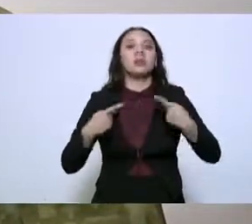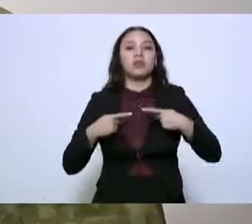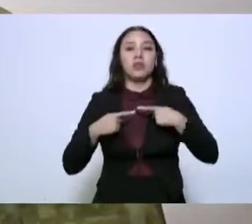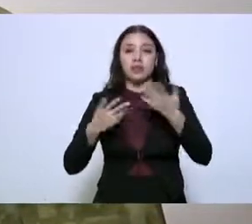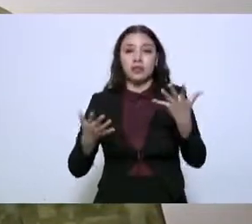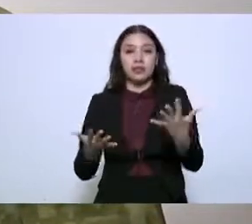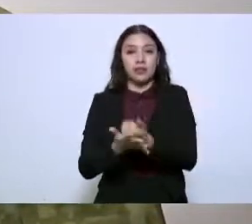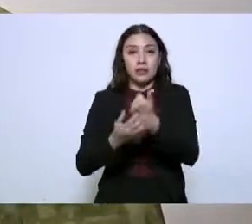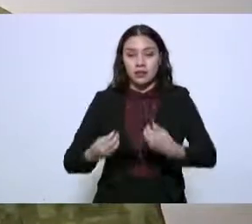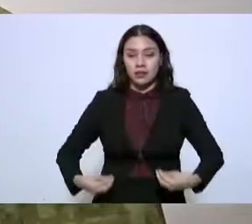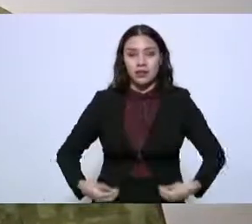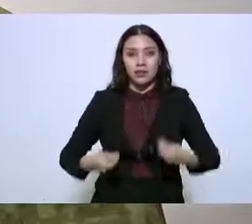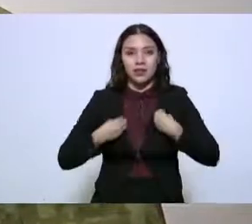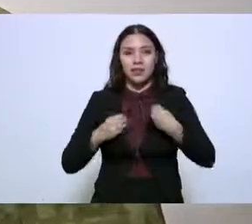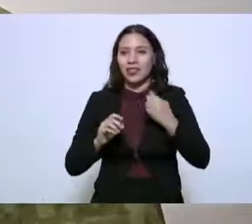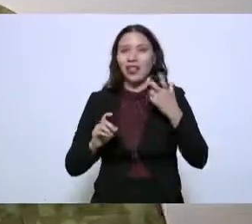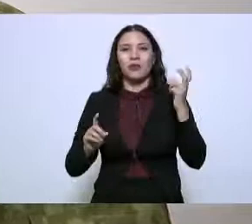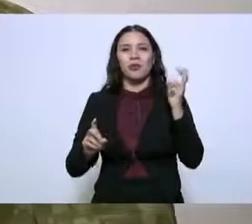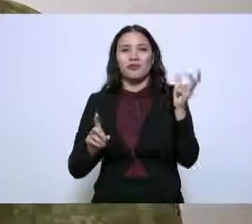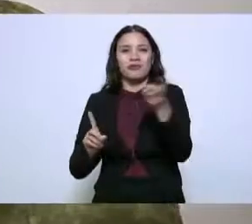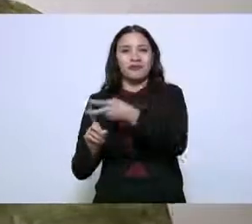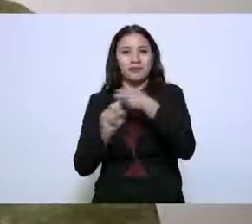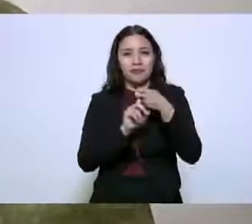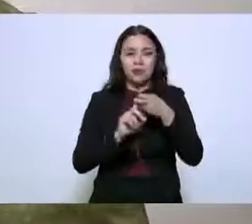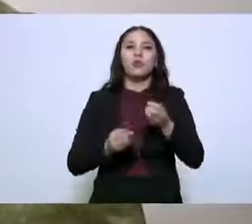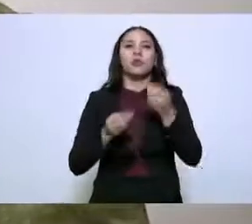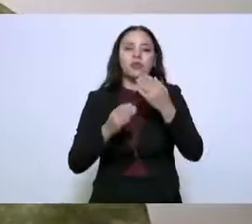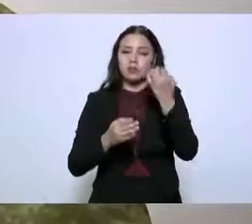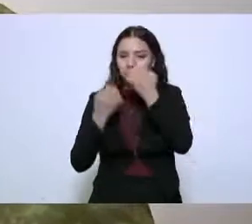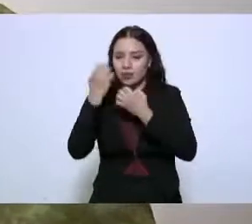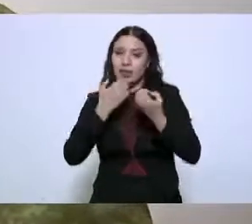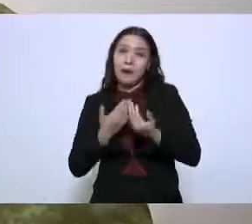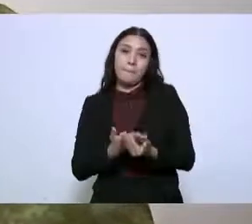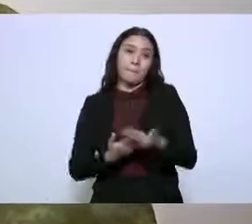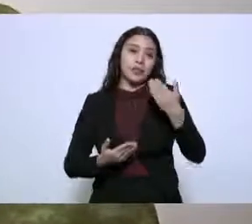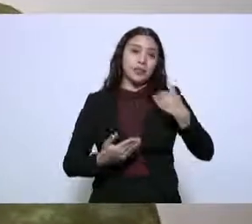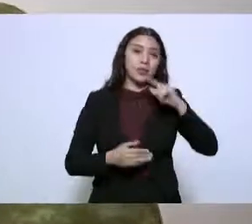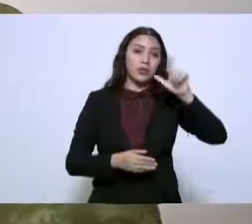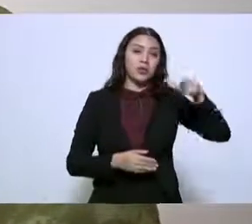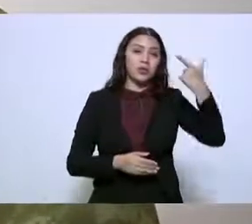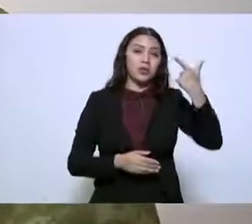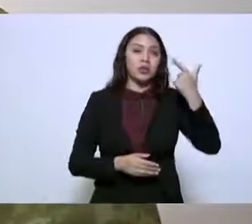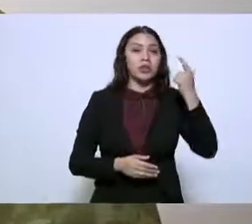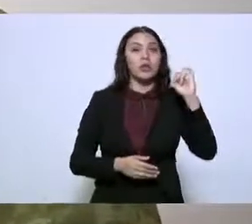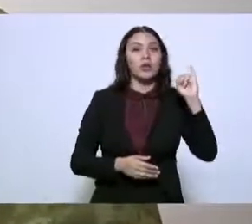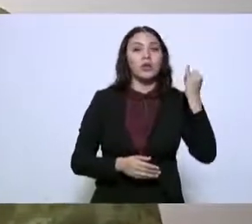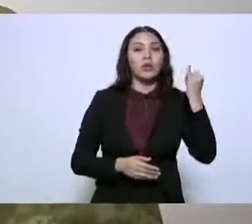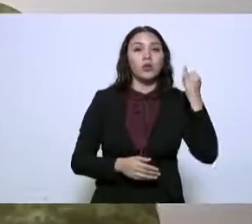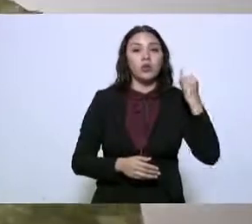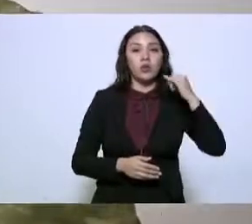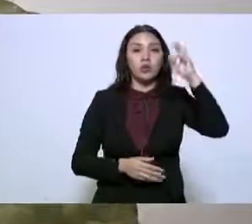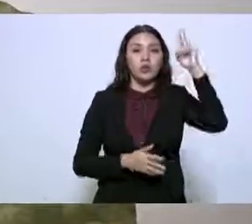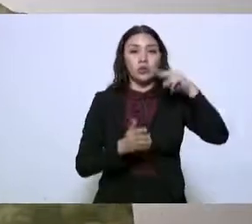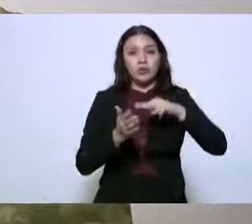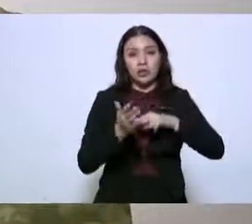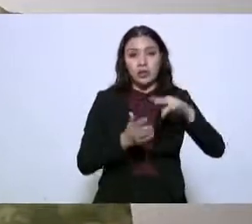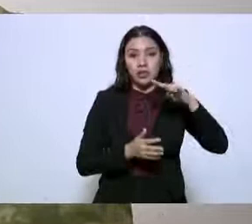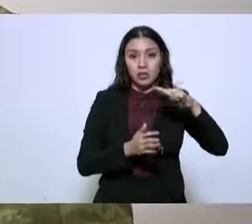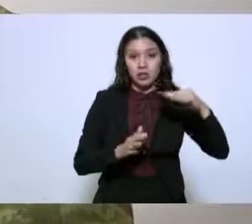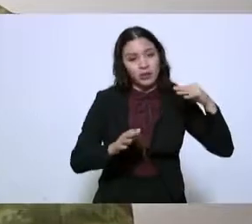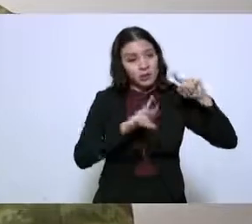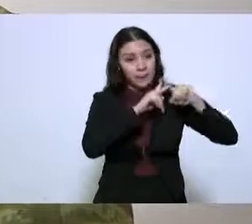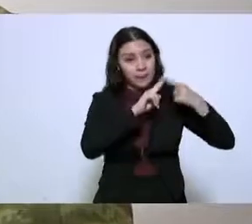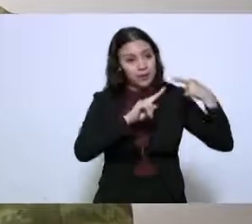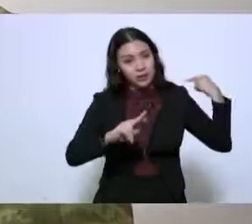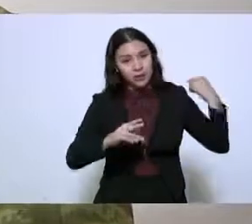las operaciones de rescate se iniciaron desde el 12 de junio del 2019, cuando empieza